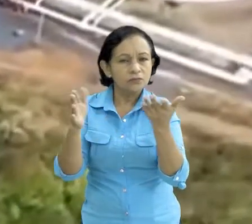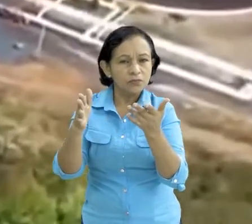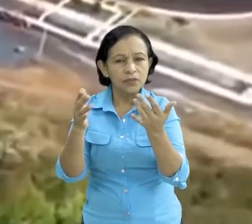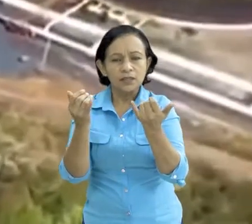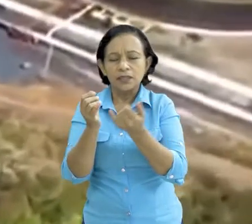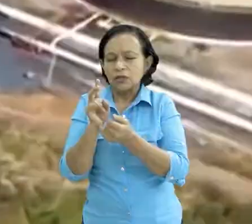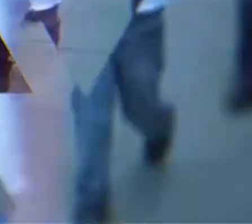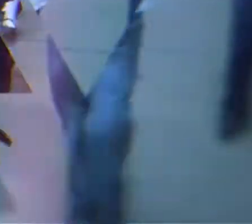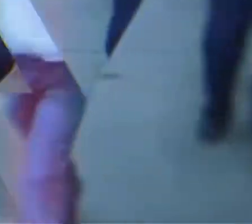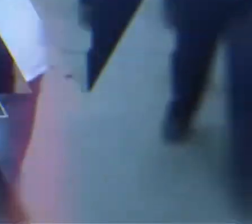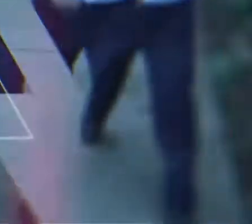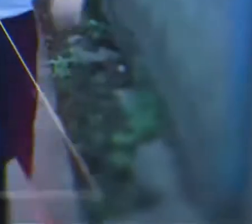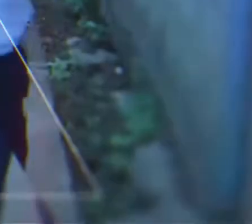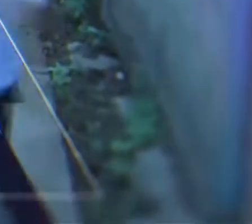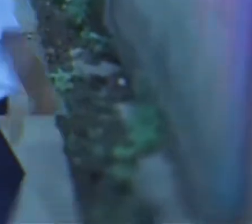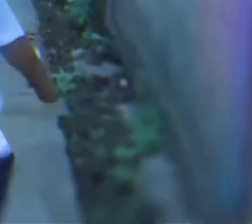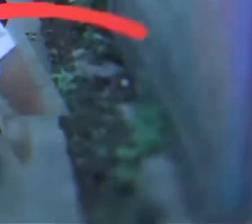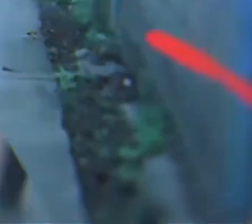y 2 en graves